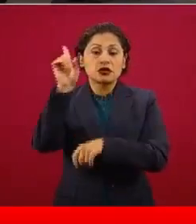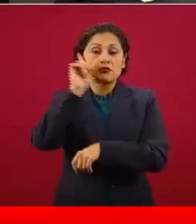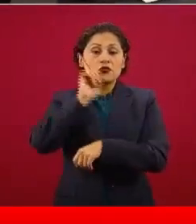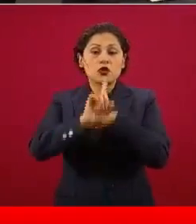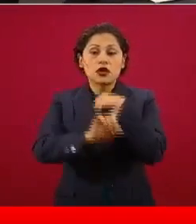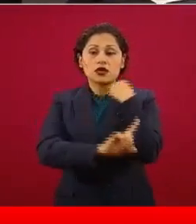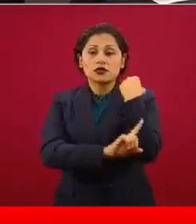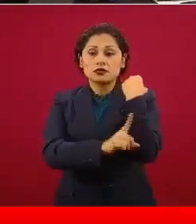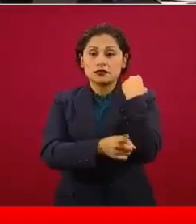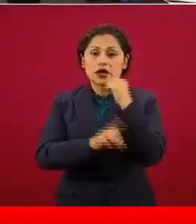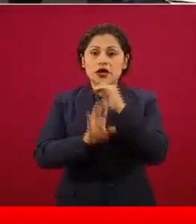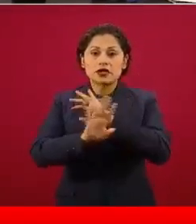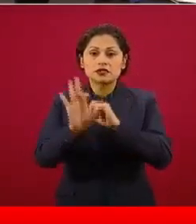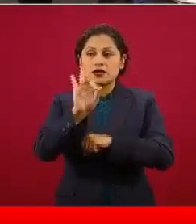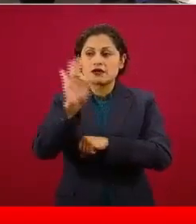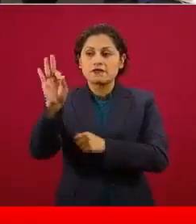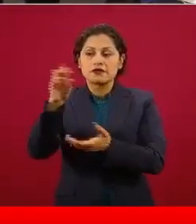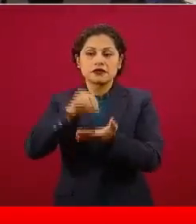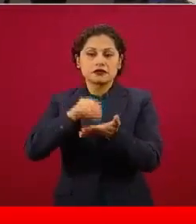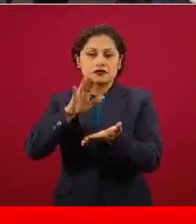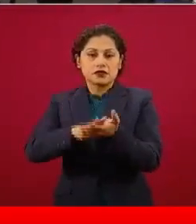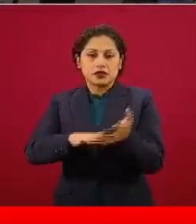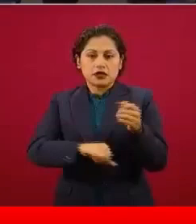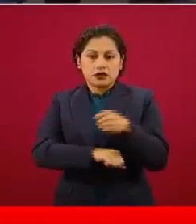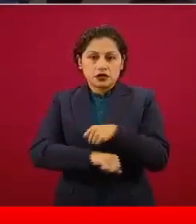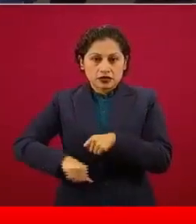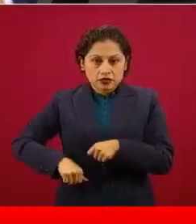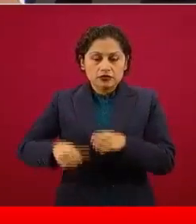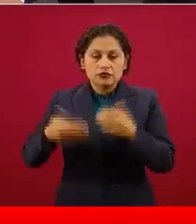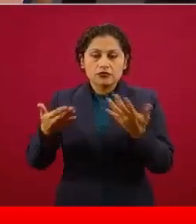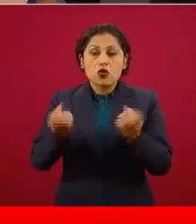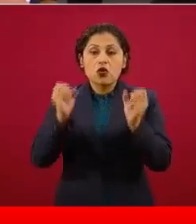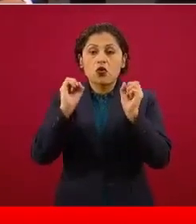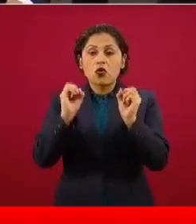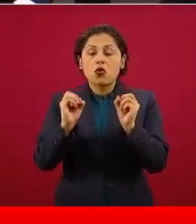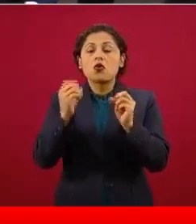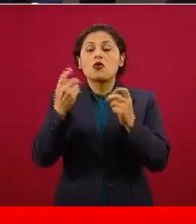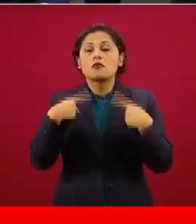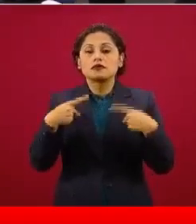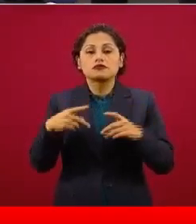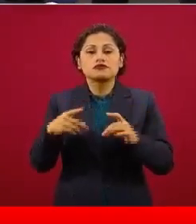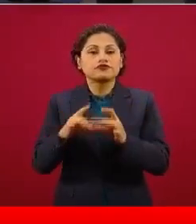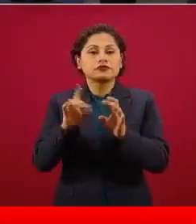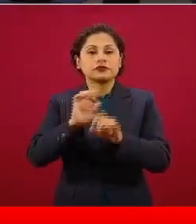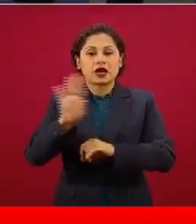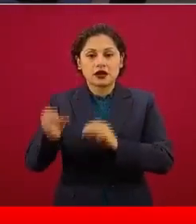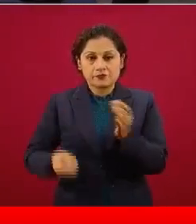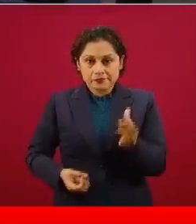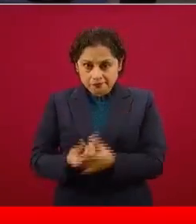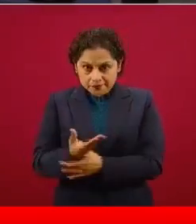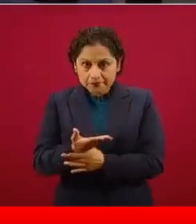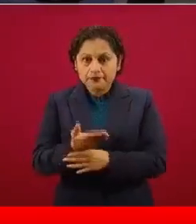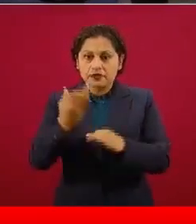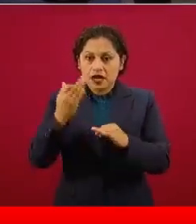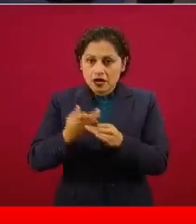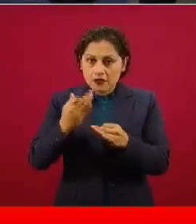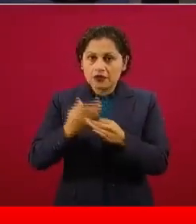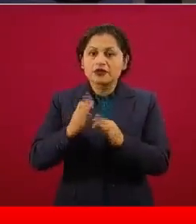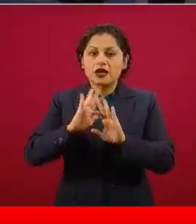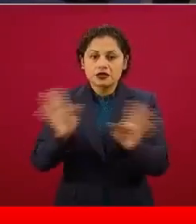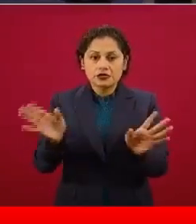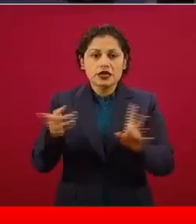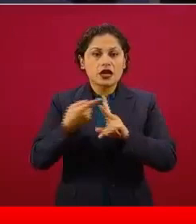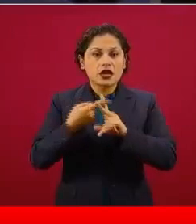embarazo programado, quienes van a dar a luz durante la epidemia y que van a empezar, ya empezaron a derivarse a estos